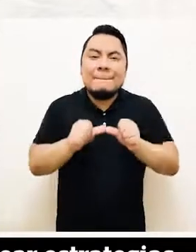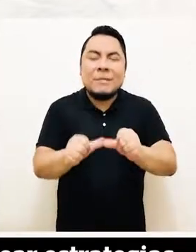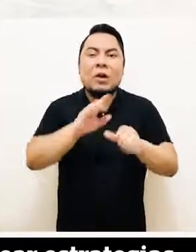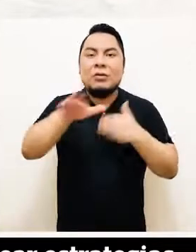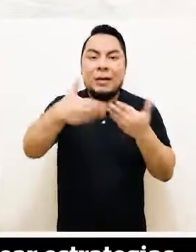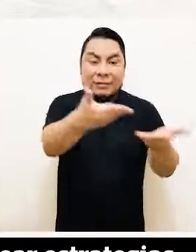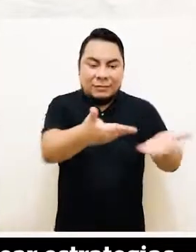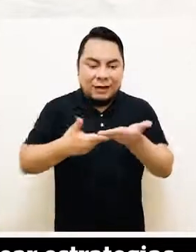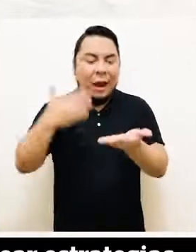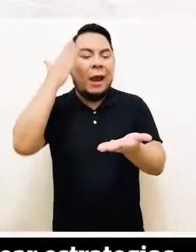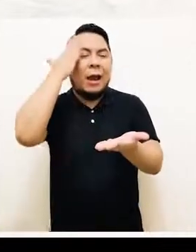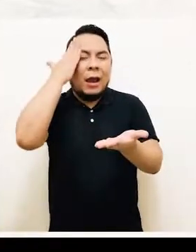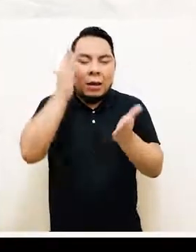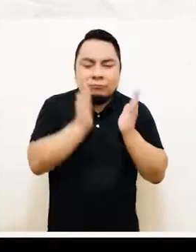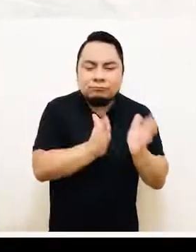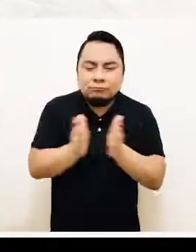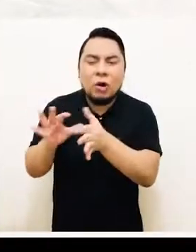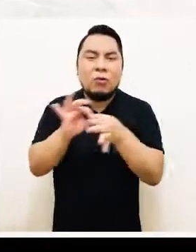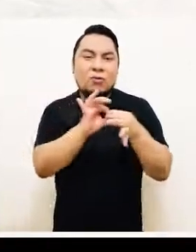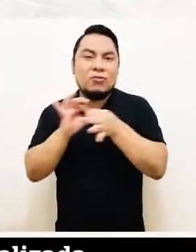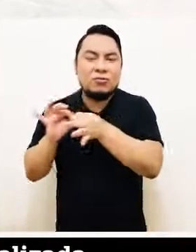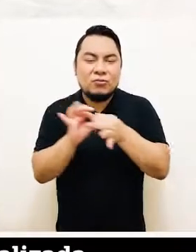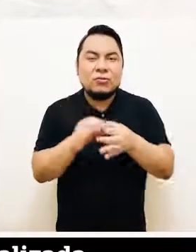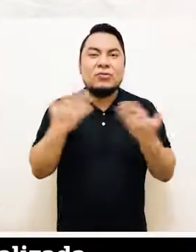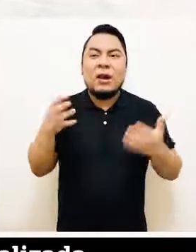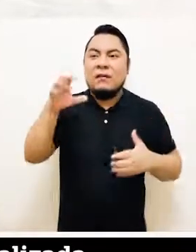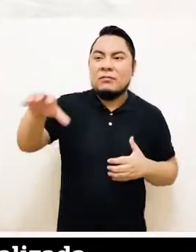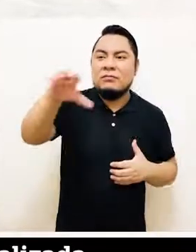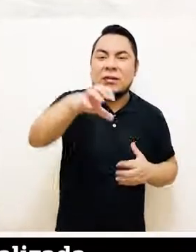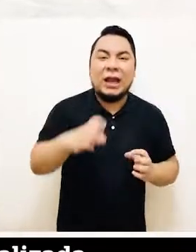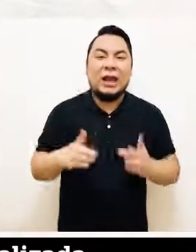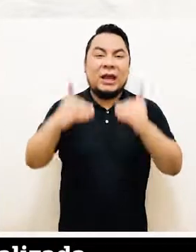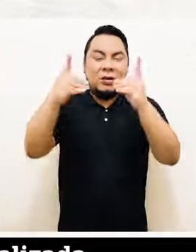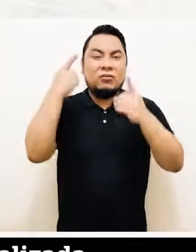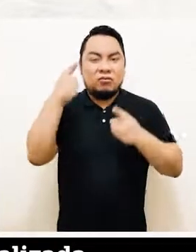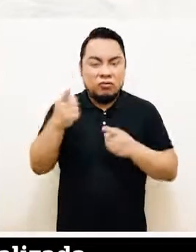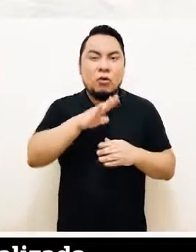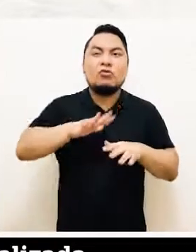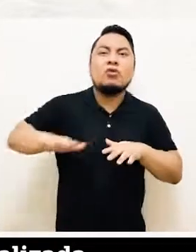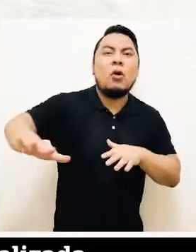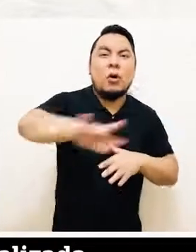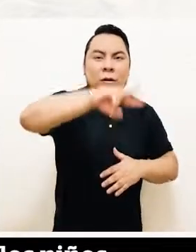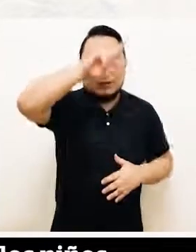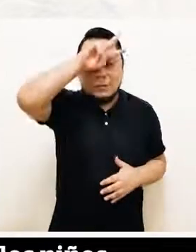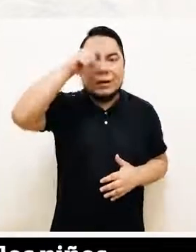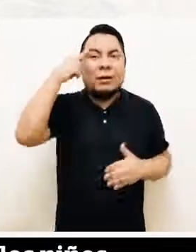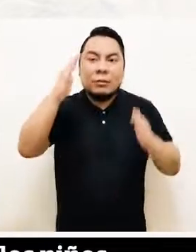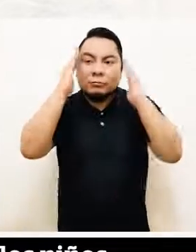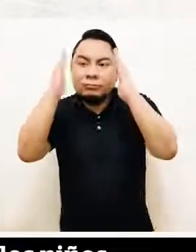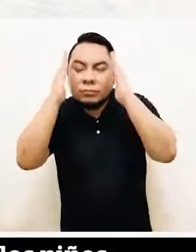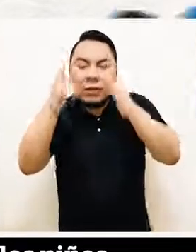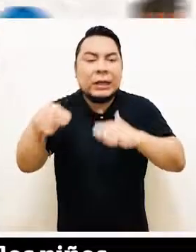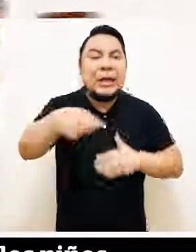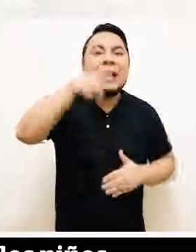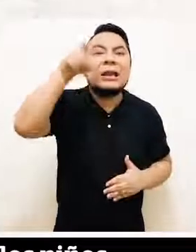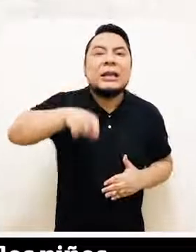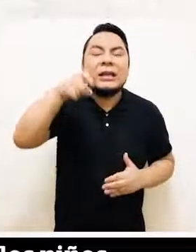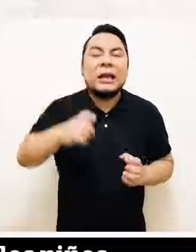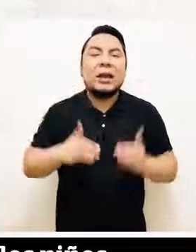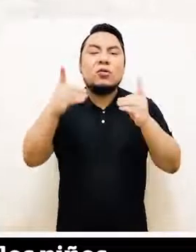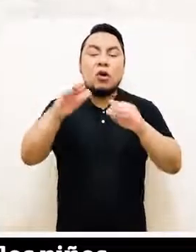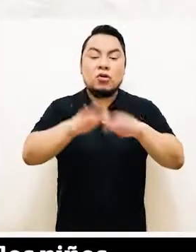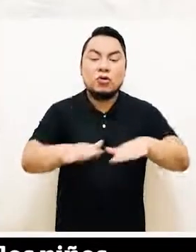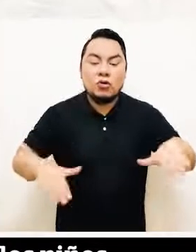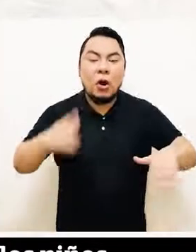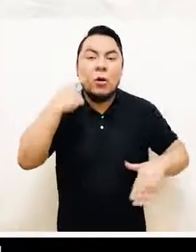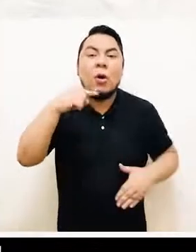permitirá plantear estrategias de manera conjunta con las instancias de gestión educativa descentralizada para atender la necesidad educativa